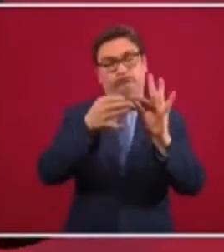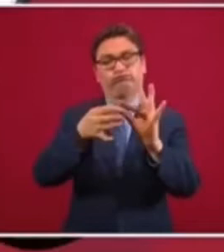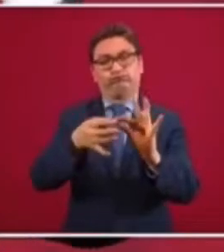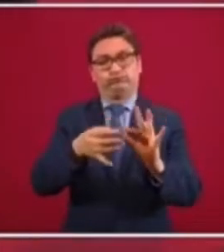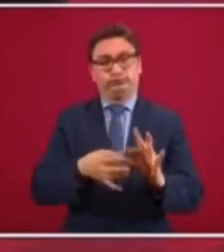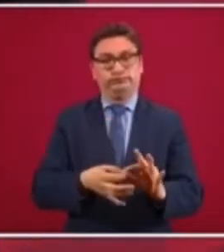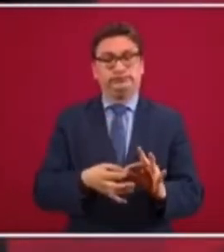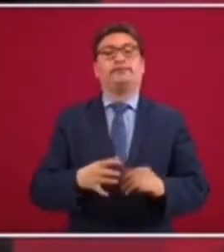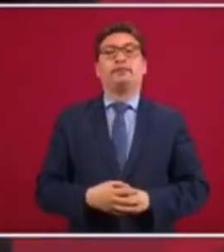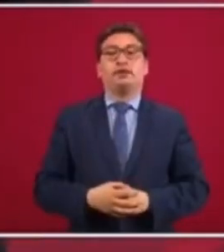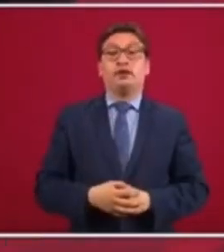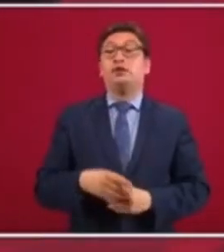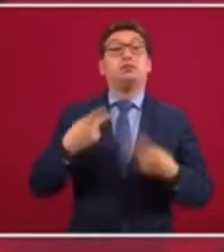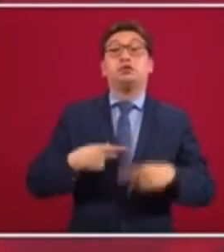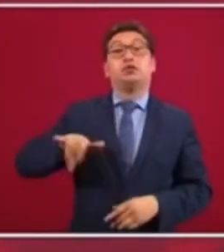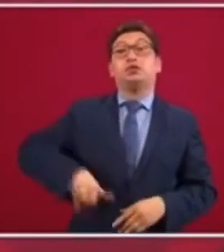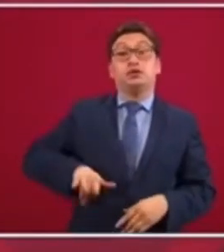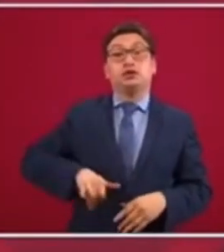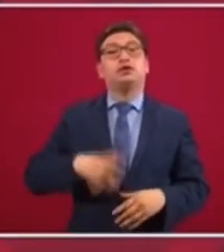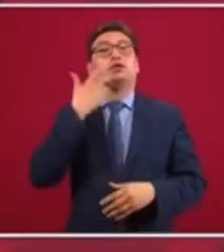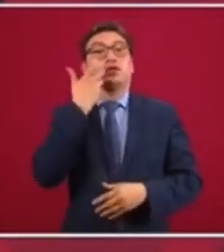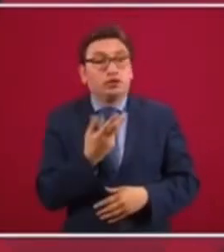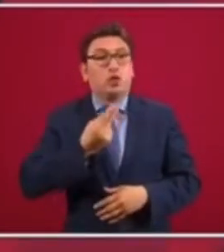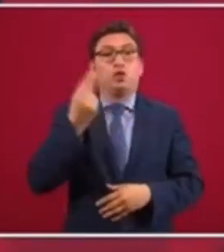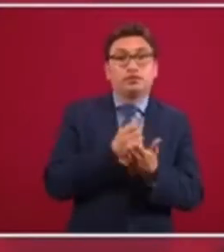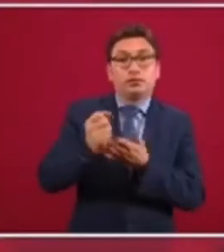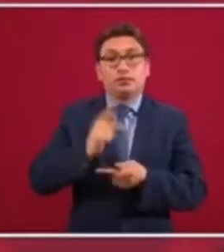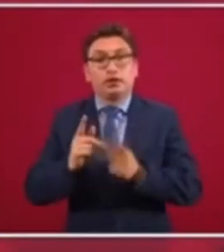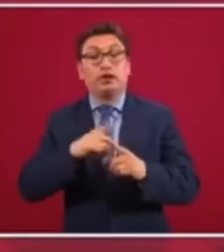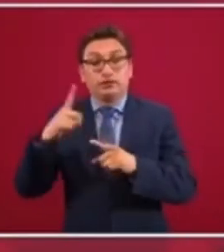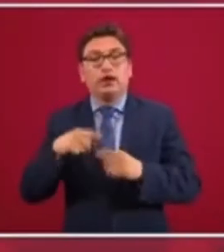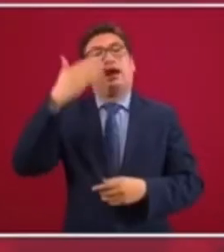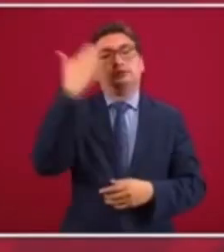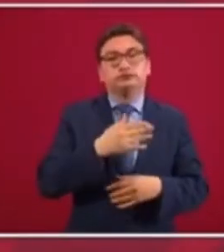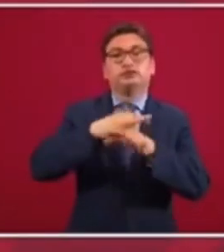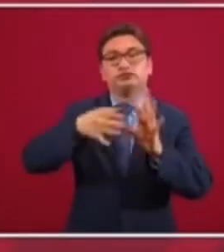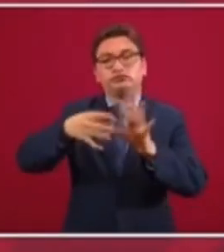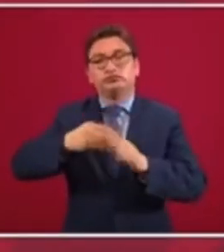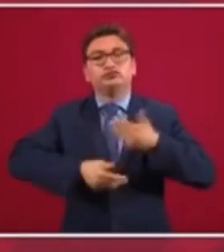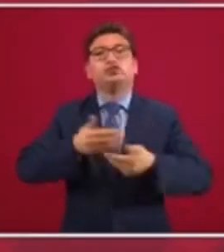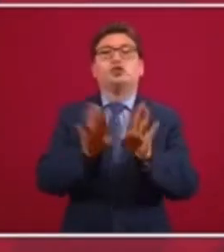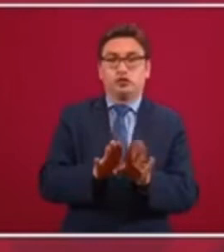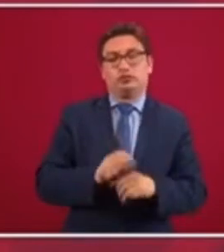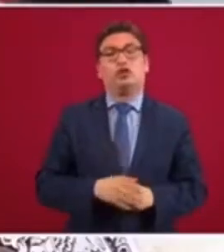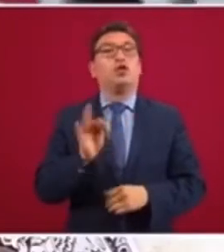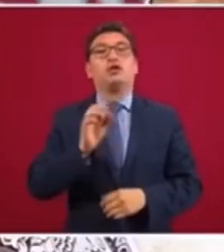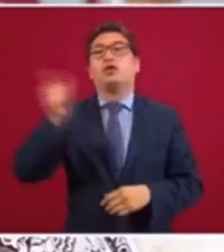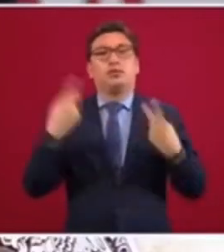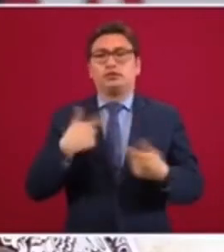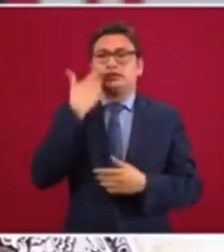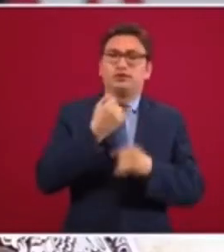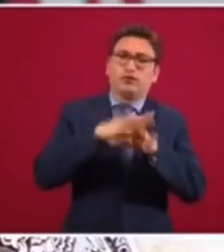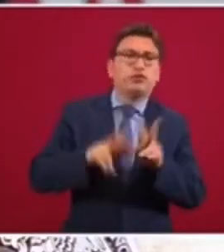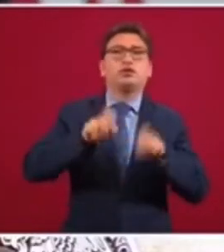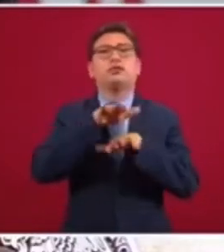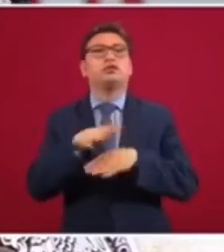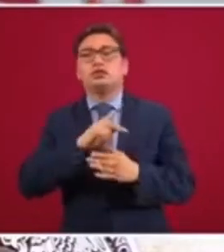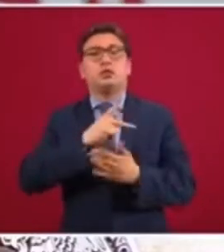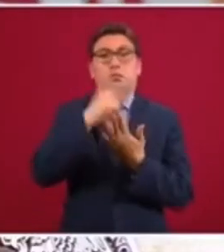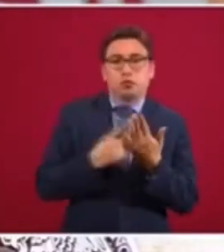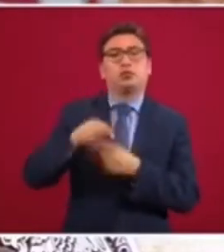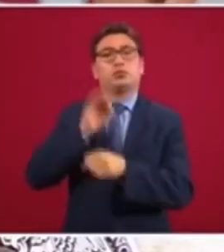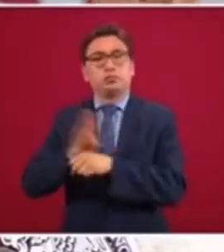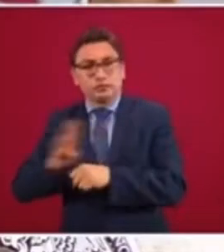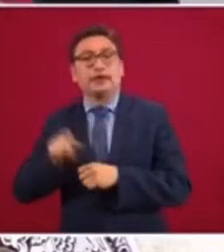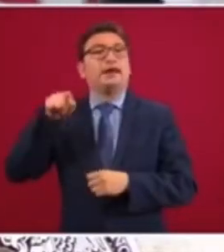el que esté interesado, requiere, necesita un crédito, sepa cuál es el procedimiento. El que quiera tener información sobre un programa de